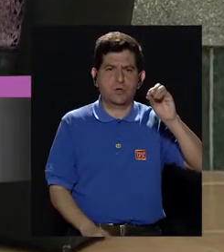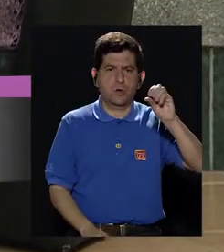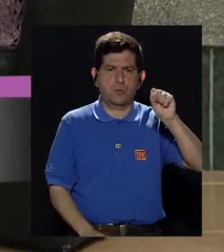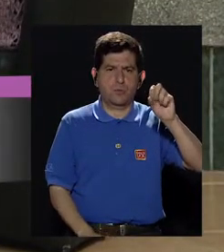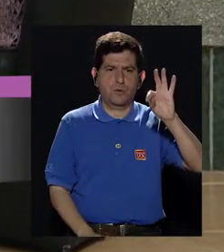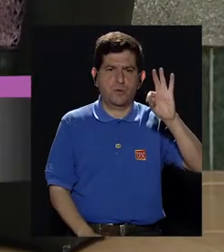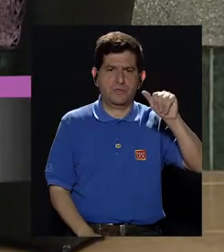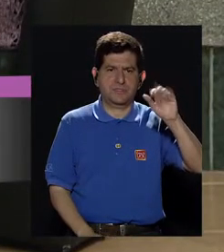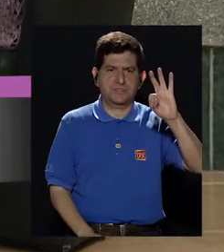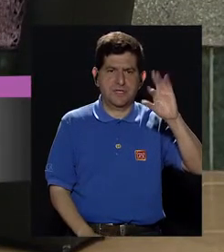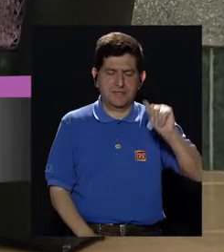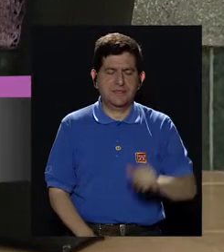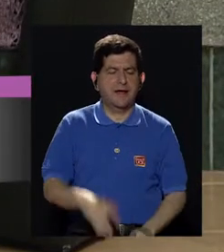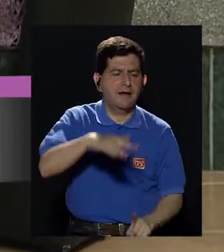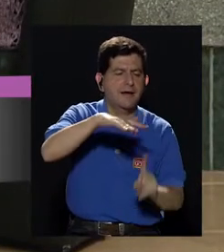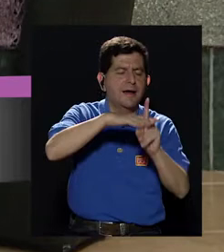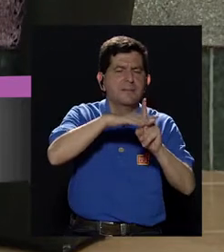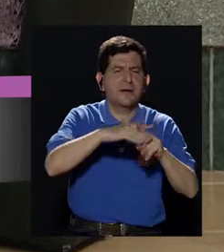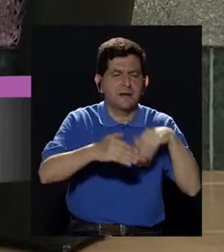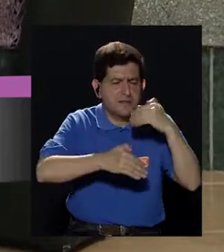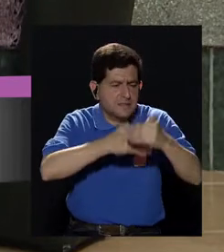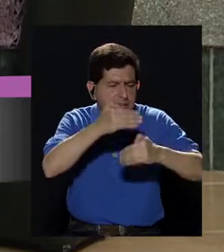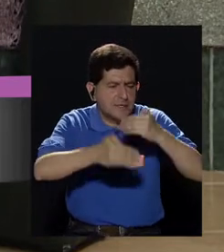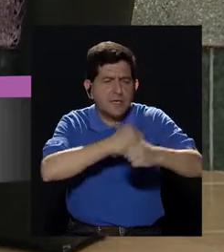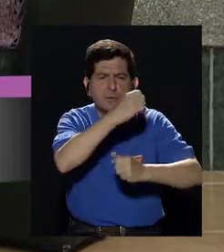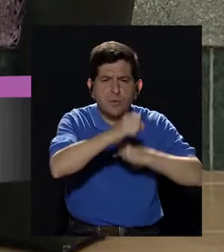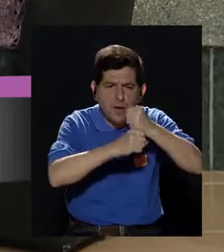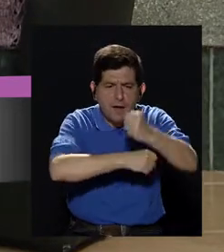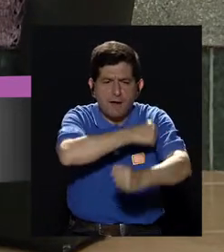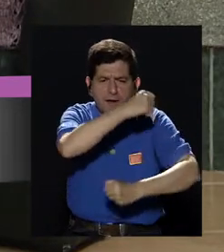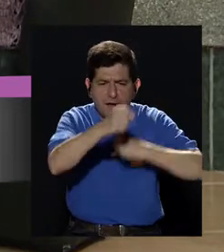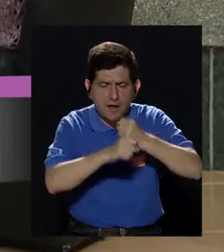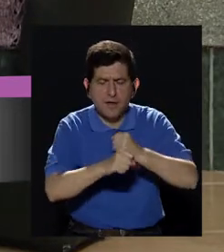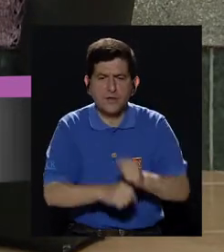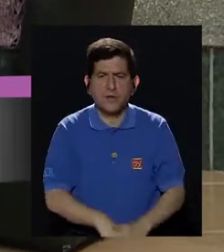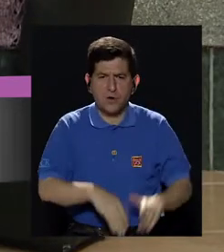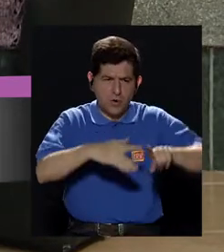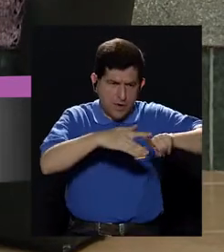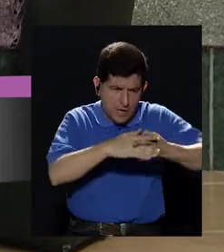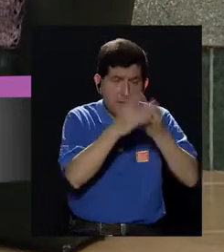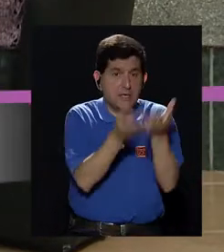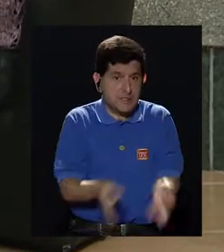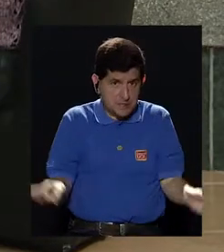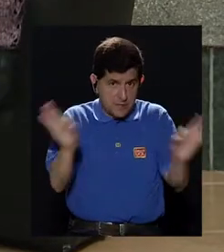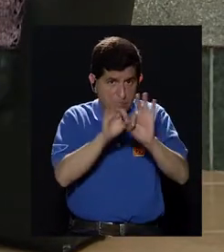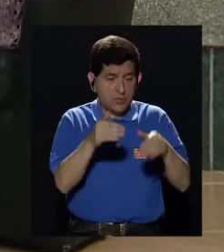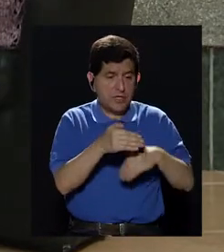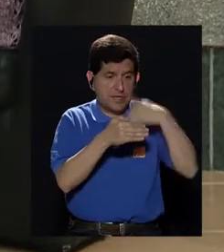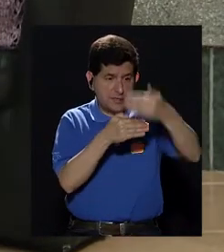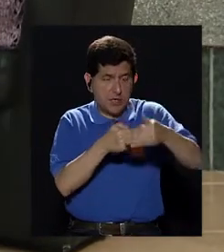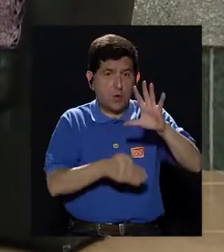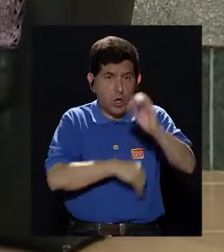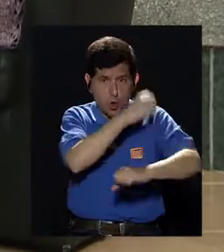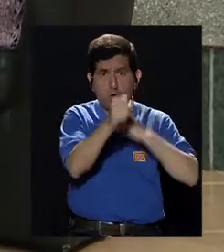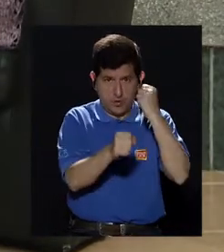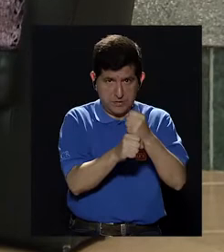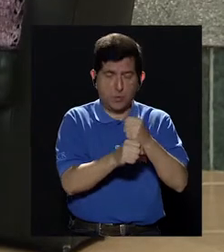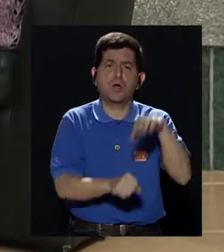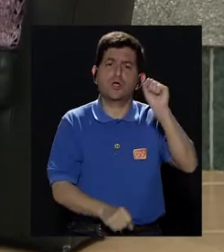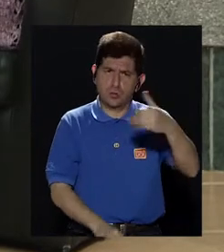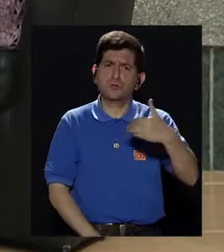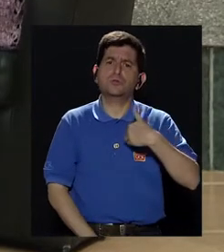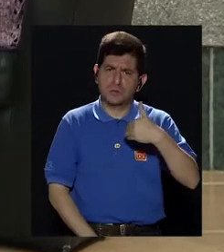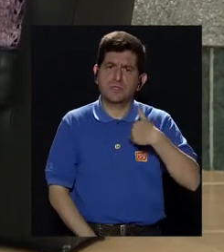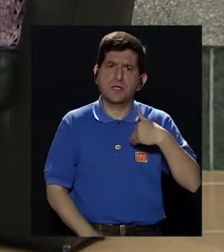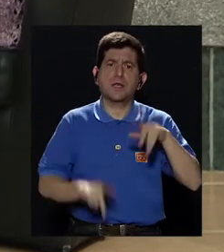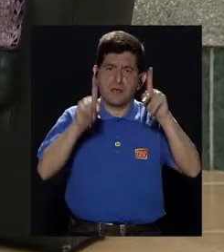enfermedades que se va viendo con los años, es decir, el aumento empieza en forma importante a partir de los 50 años. Sí tenemos